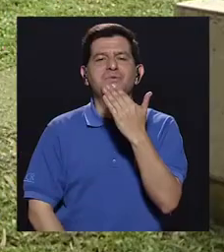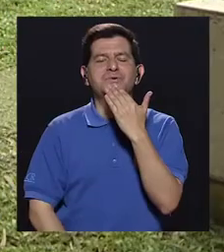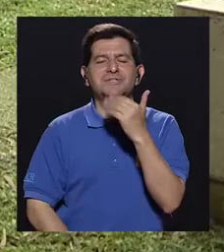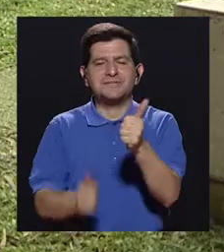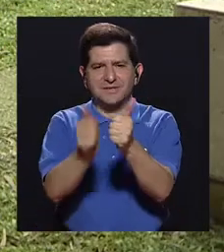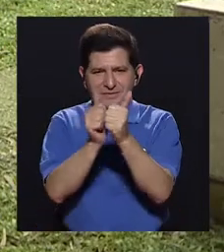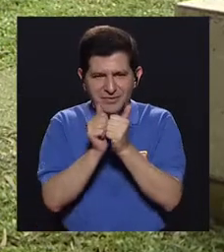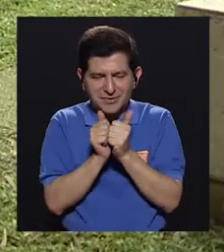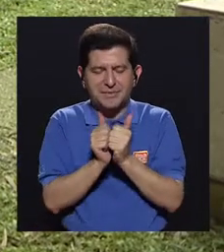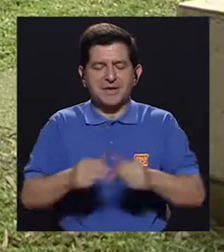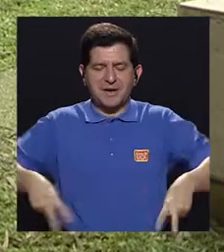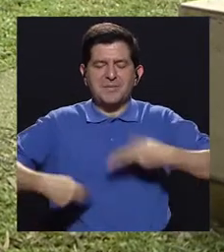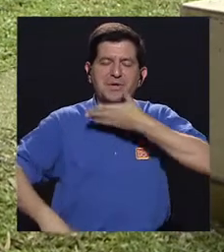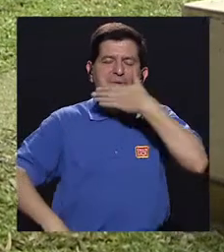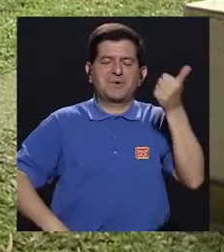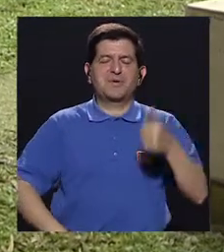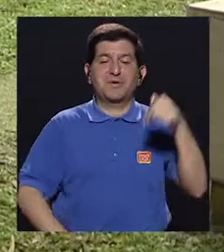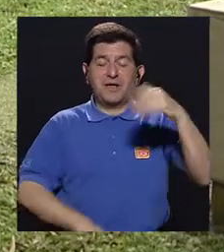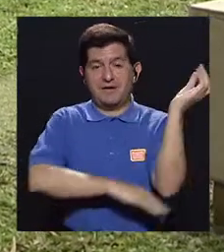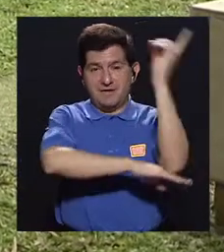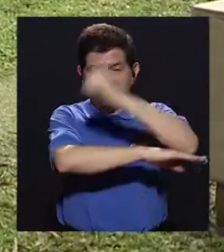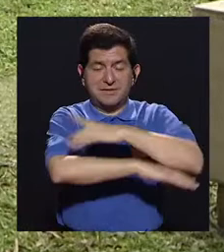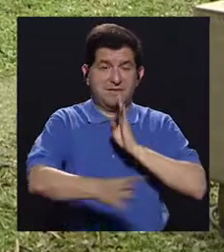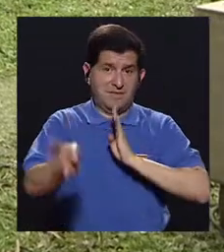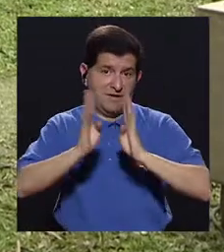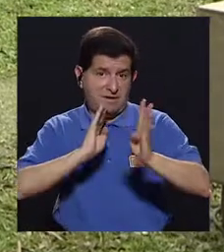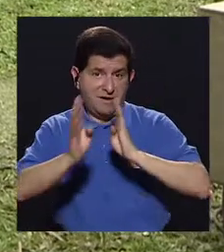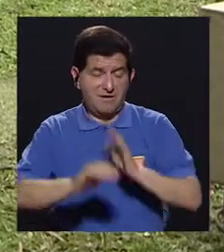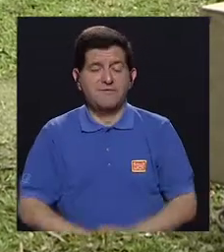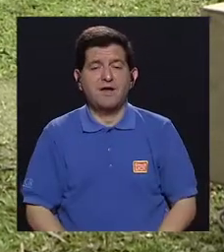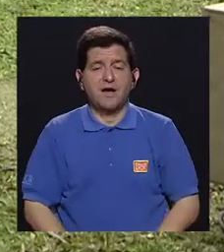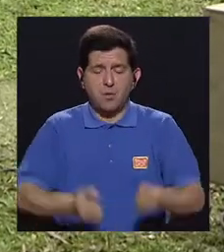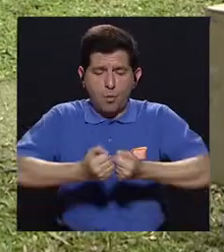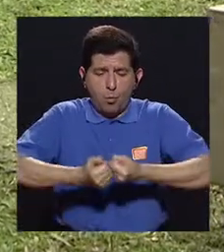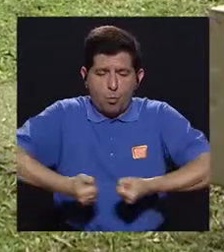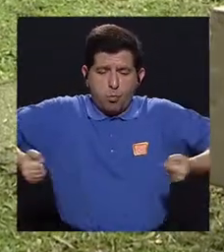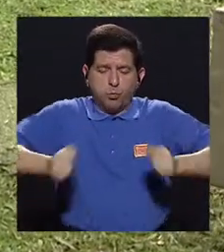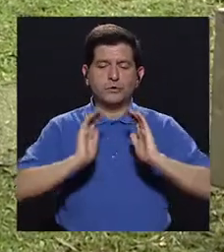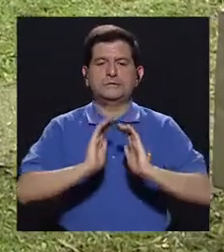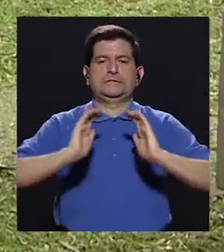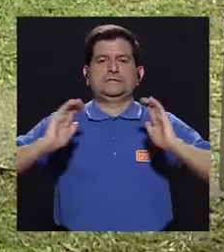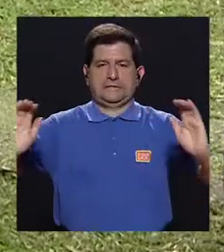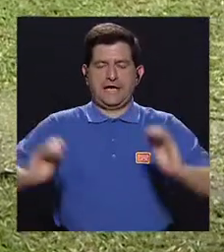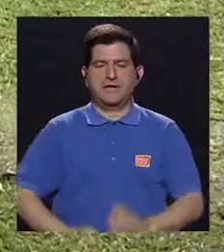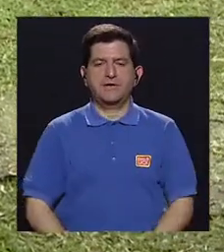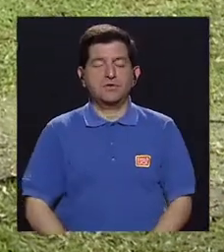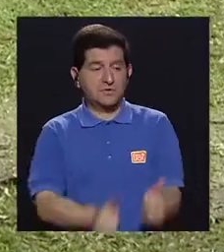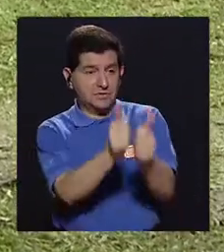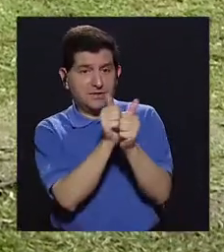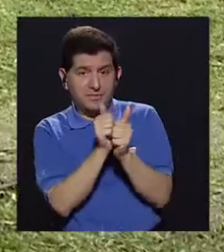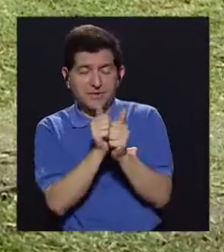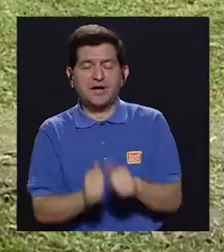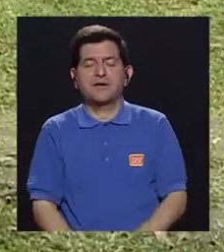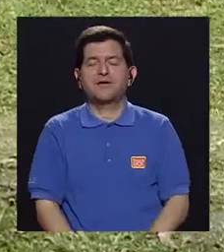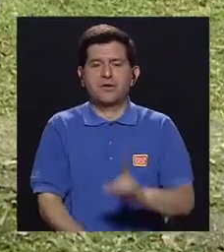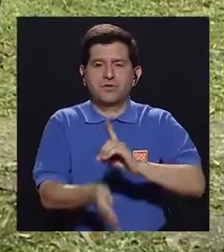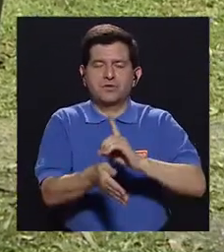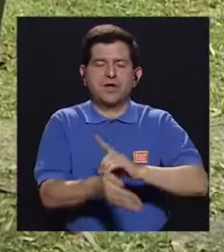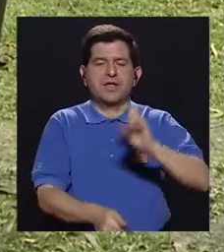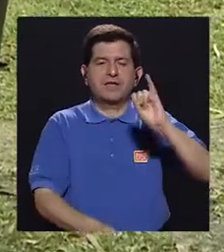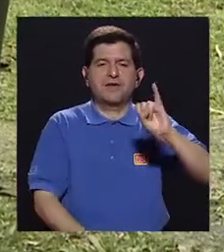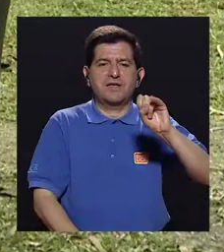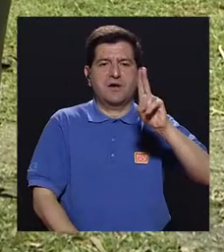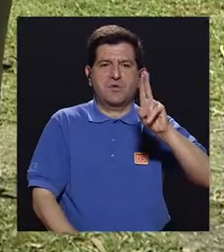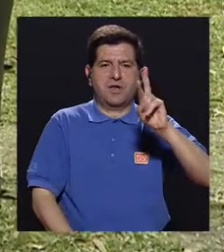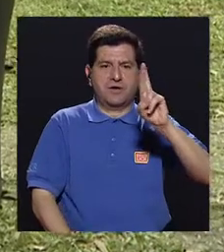Gracias por continuar con nosotros en Vivir Mejor, el día de hoy conversando acerca de la obesidad infantil. Para eso nos acompaña la doctora